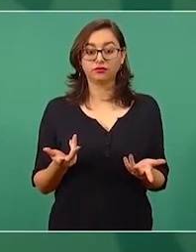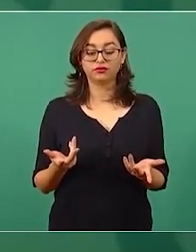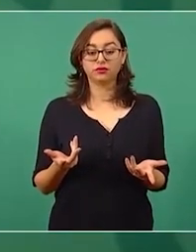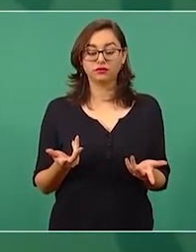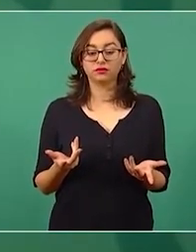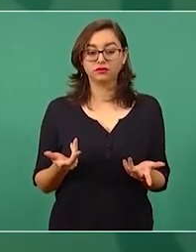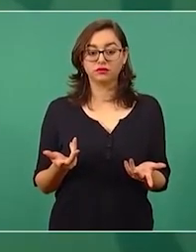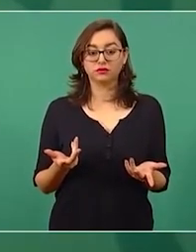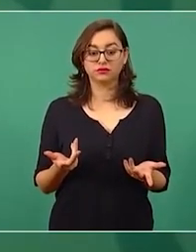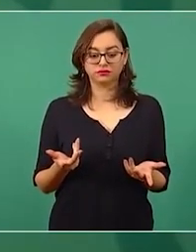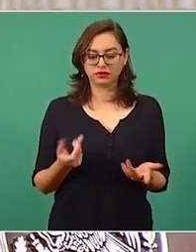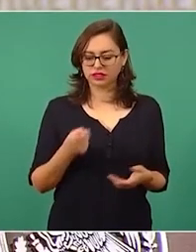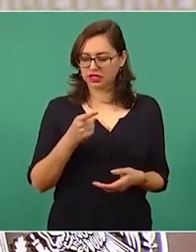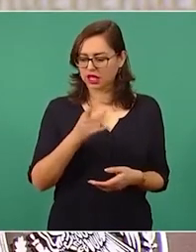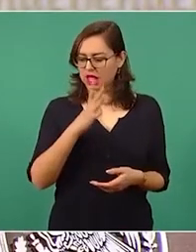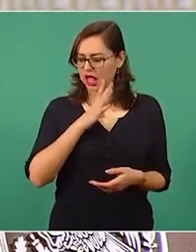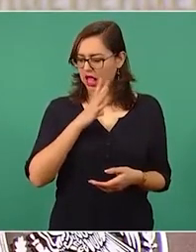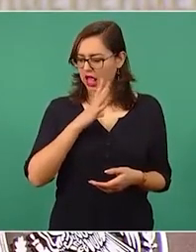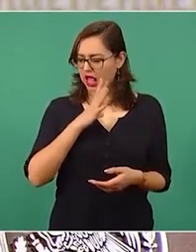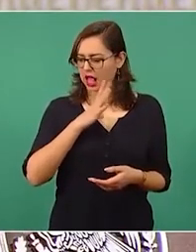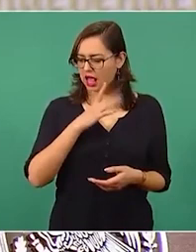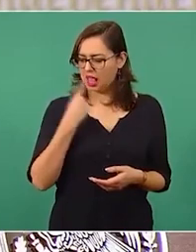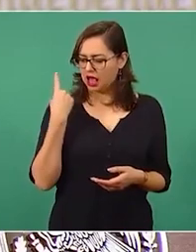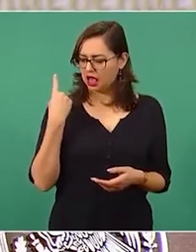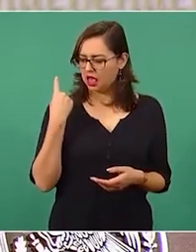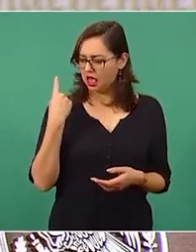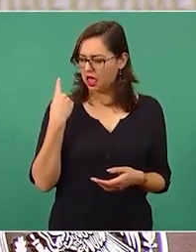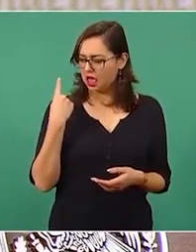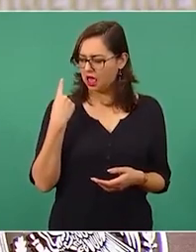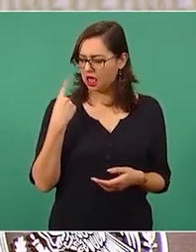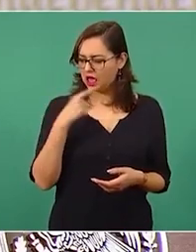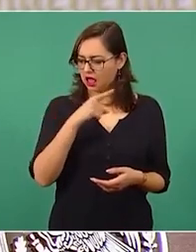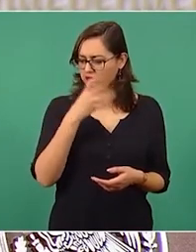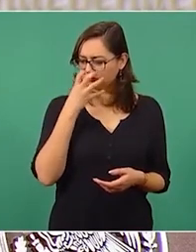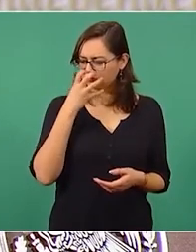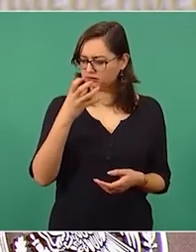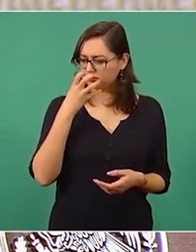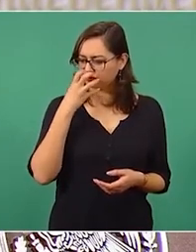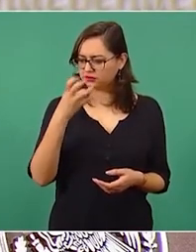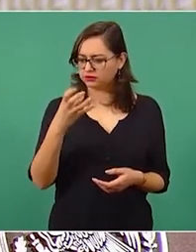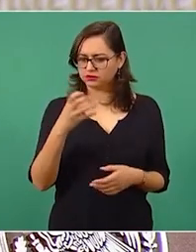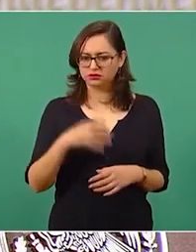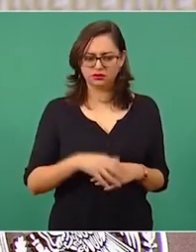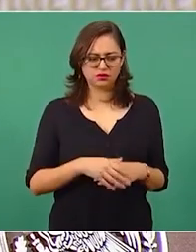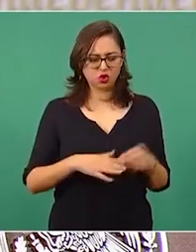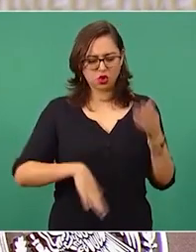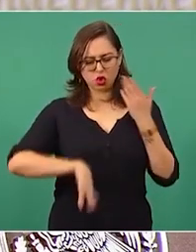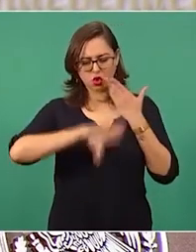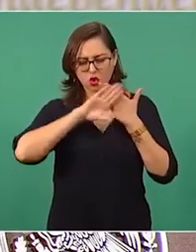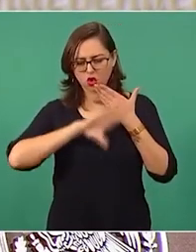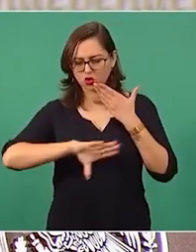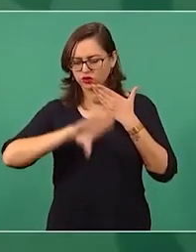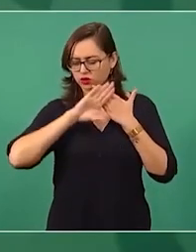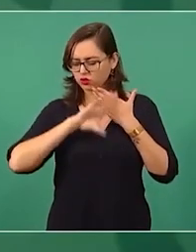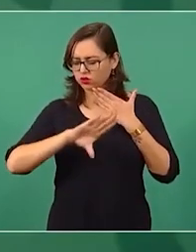hay una consigna ahorita que está en contra nuestra